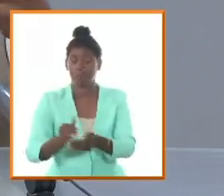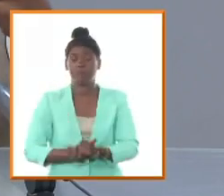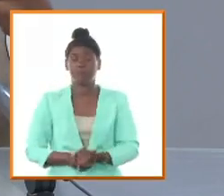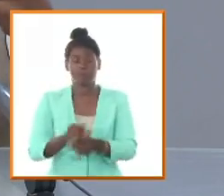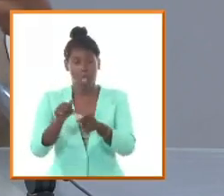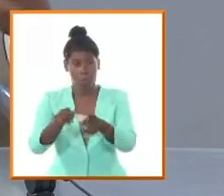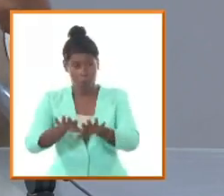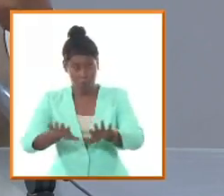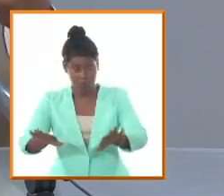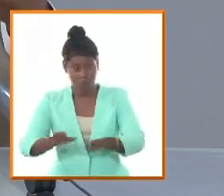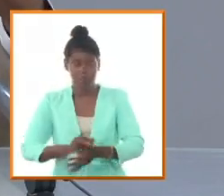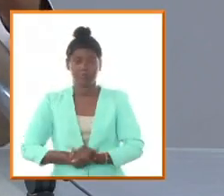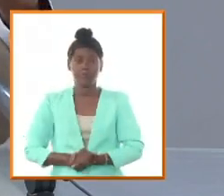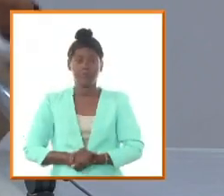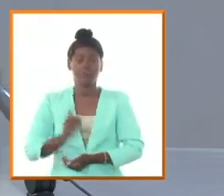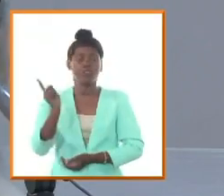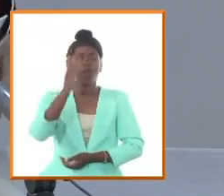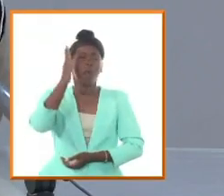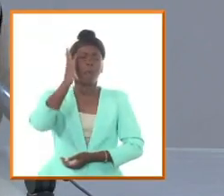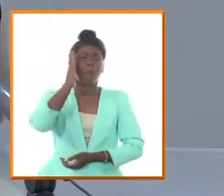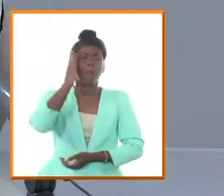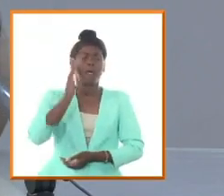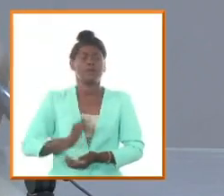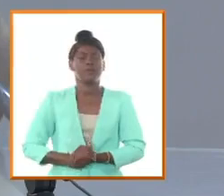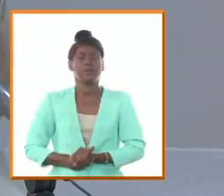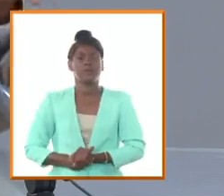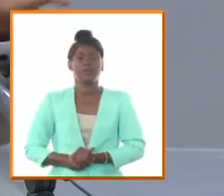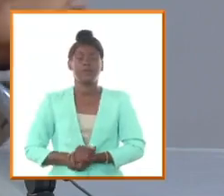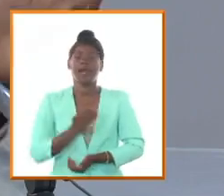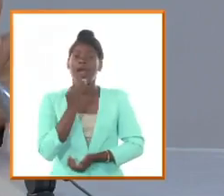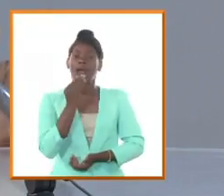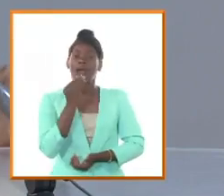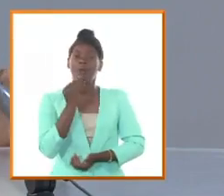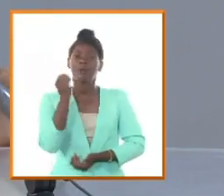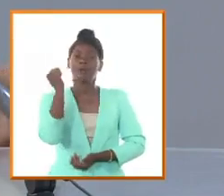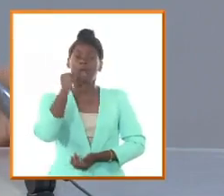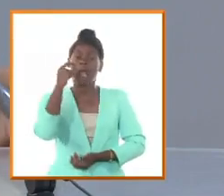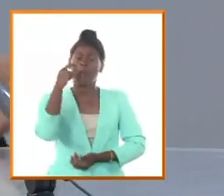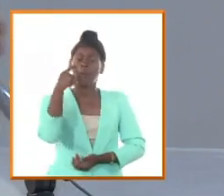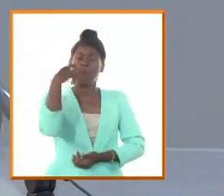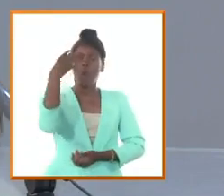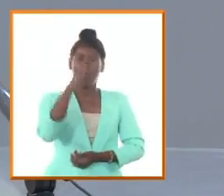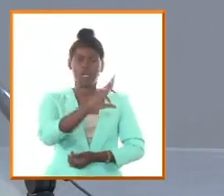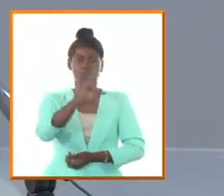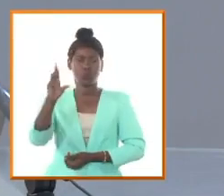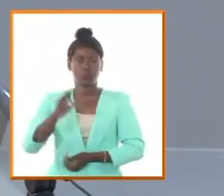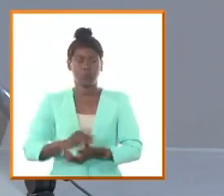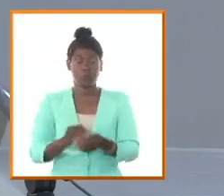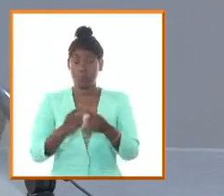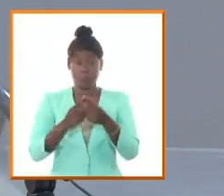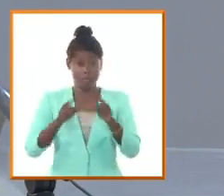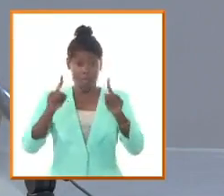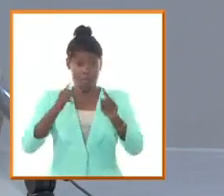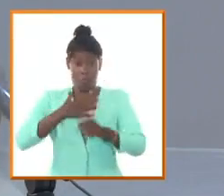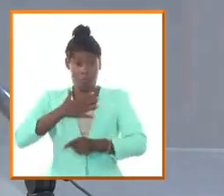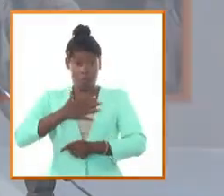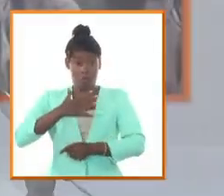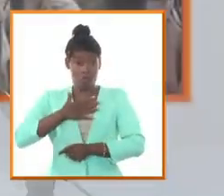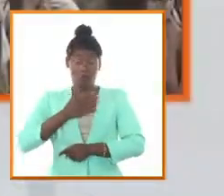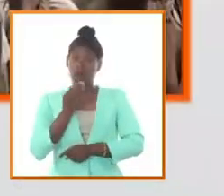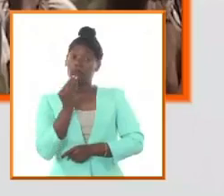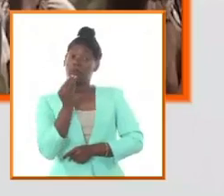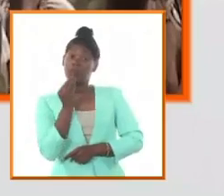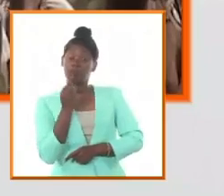parecía indicar que Agramonte iba a ser una de las grandes personalidades del mundo civil de la revolución pero es el propio Agramonte quien va